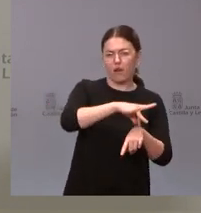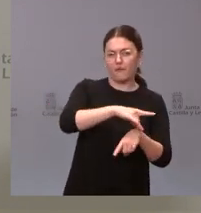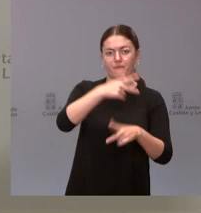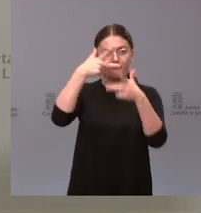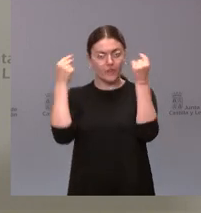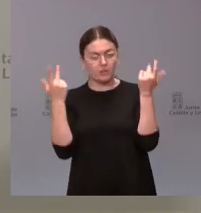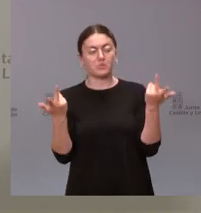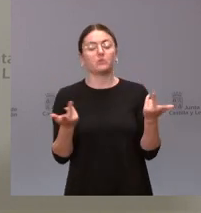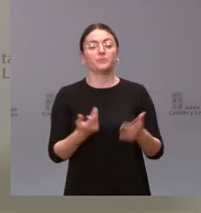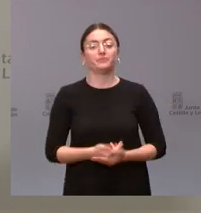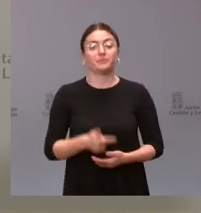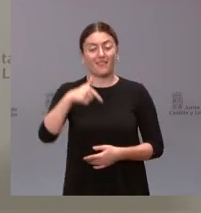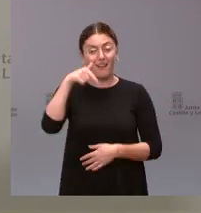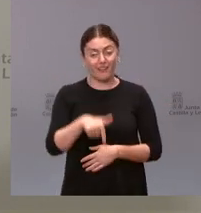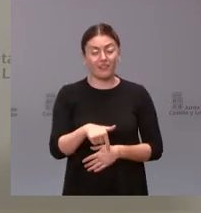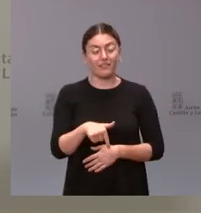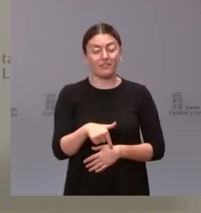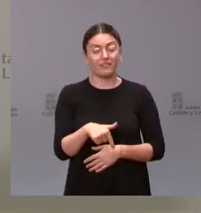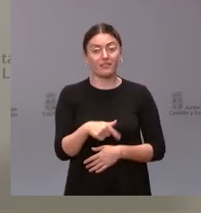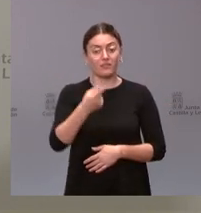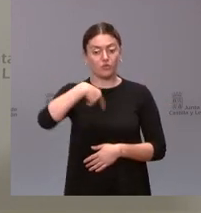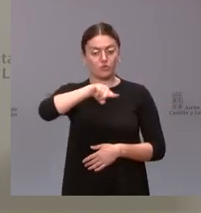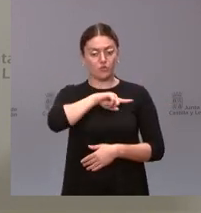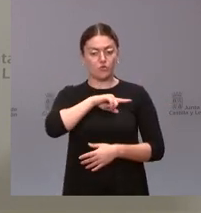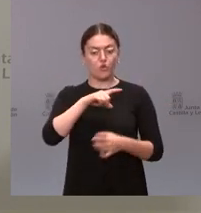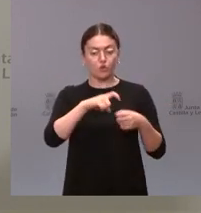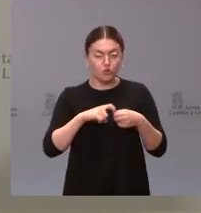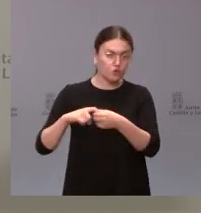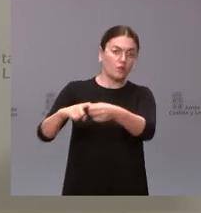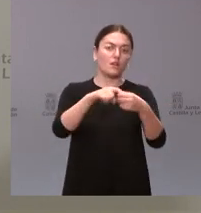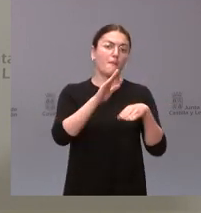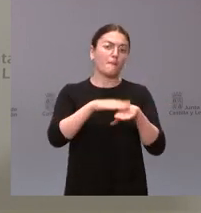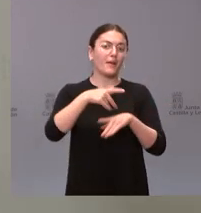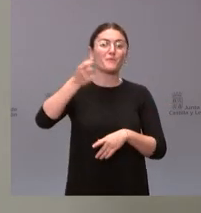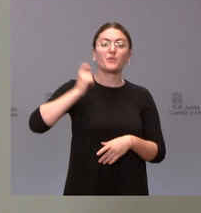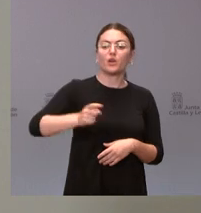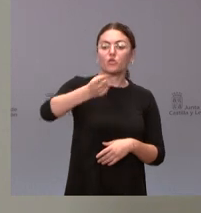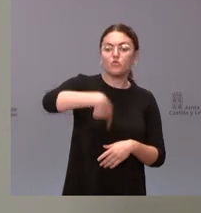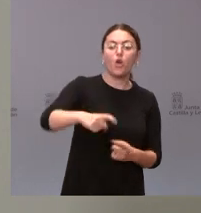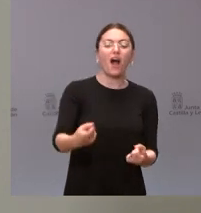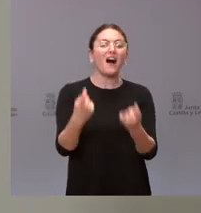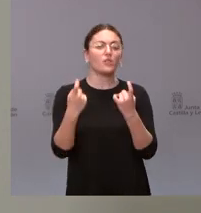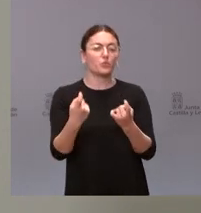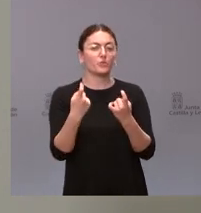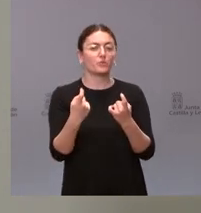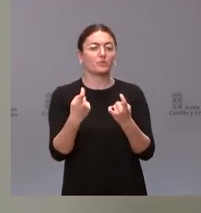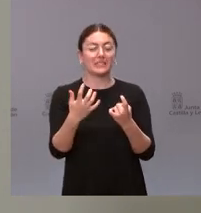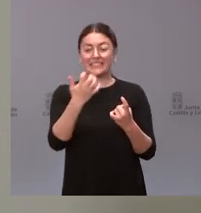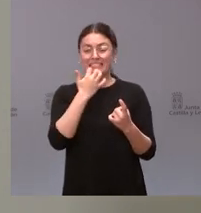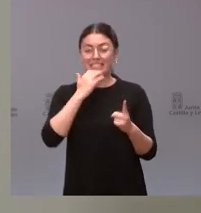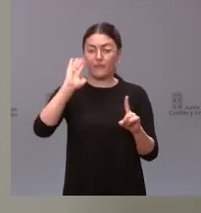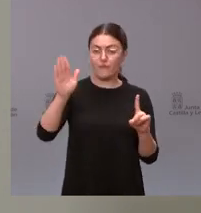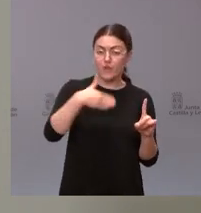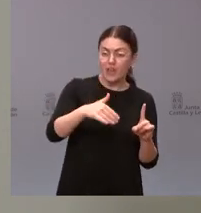en la medida en la que corresponda nuestra solidaridad hacia todos los profesionales y los alumnos que puedan sufrir algún tipo